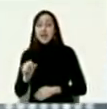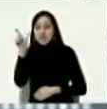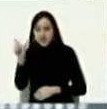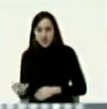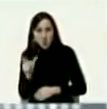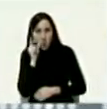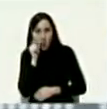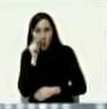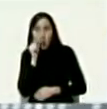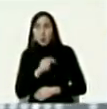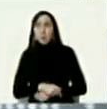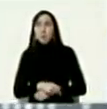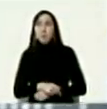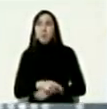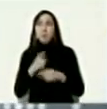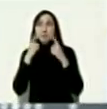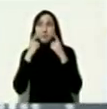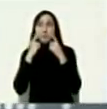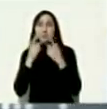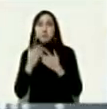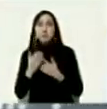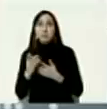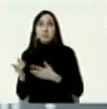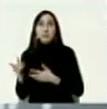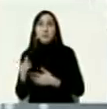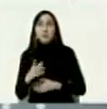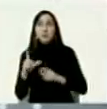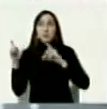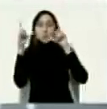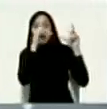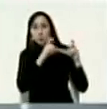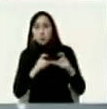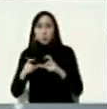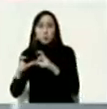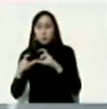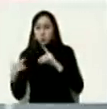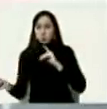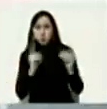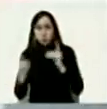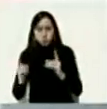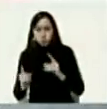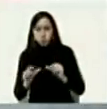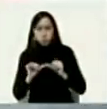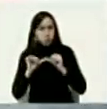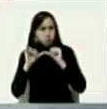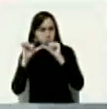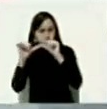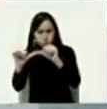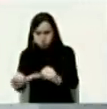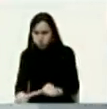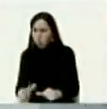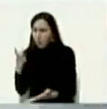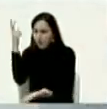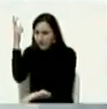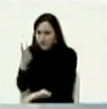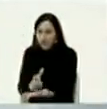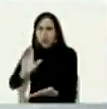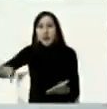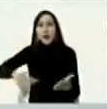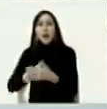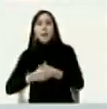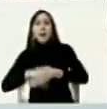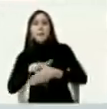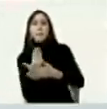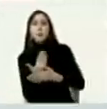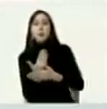ahí están las imágenes eso fue el 10 de abril tuvimos ocho horas en cadena nacional hasta la madrugada ya ha entrado el 11 de abril